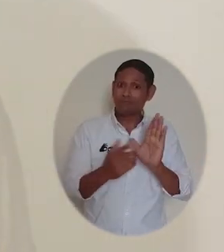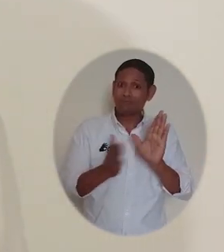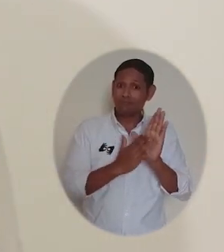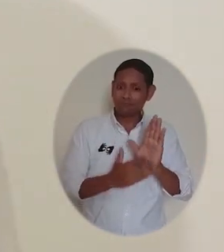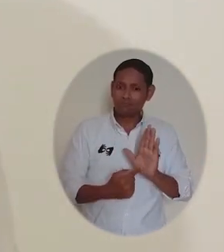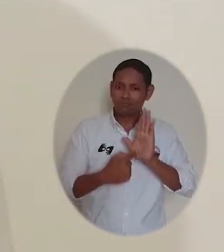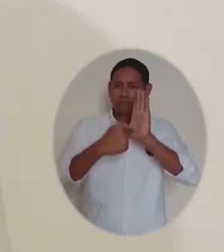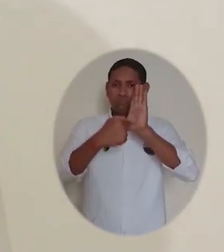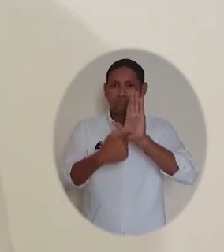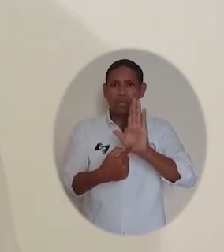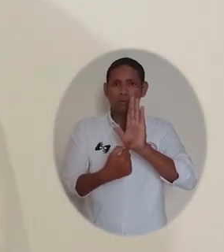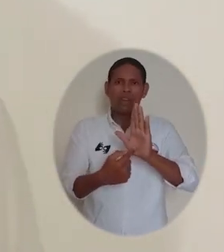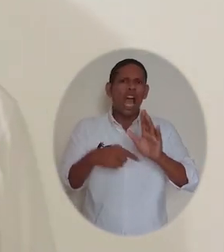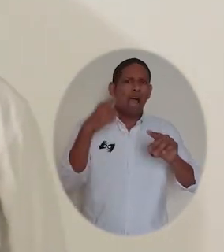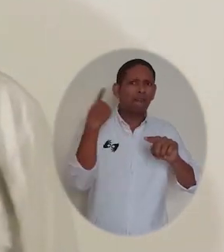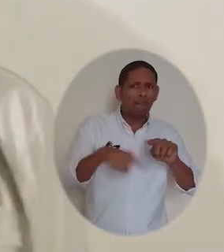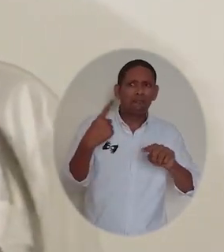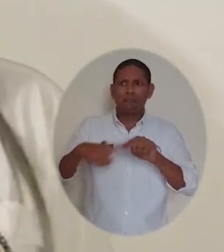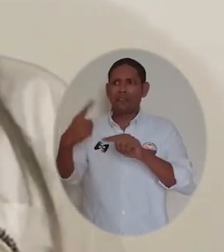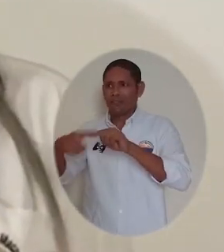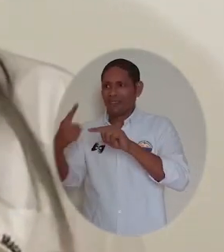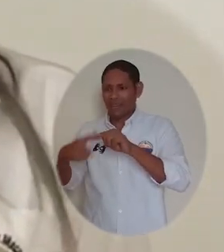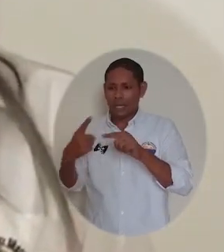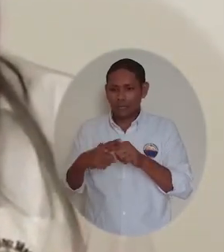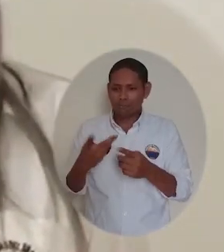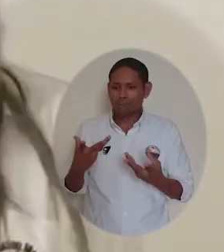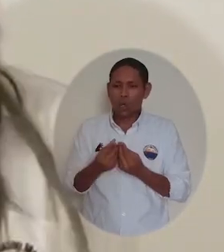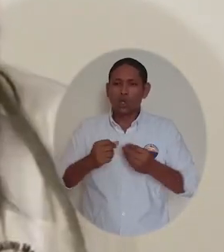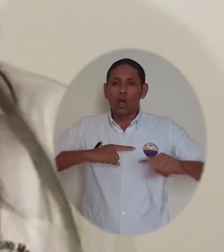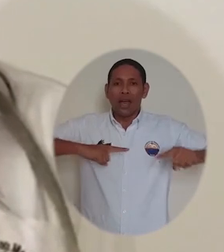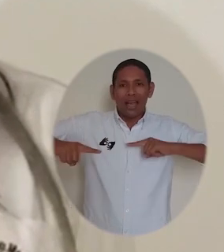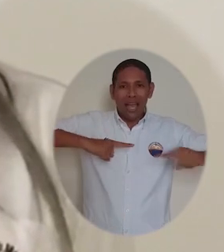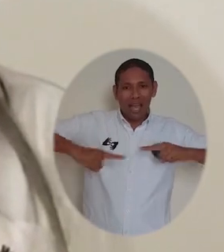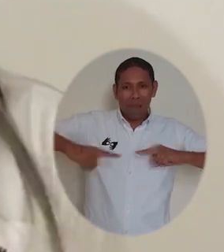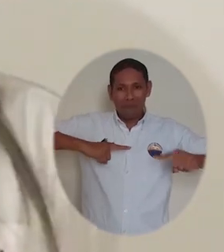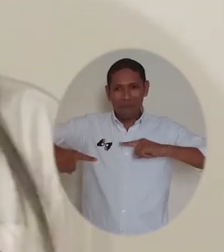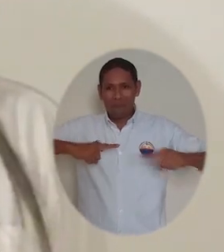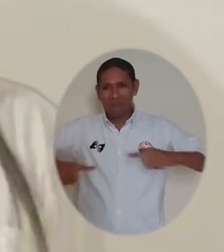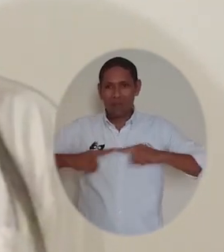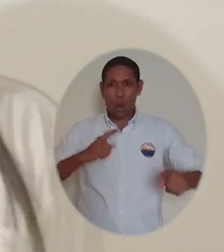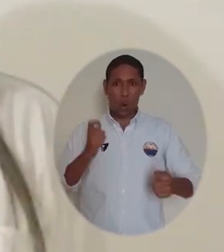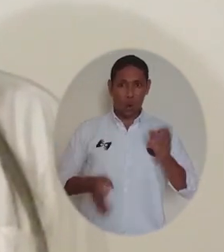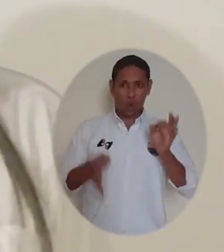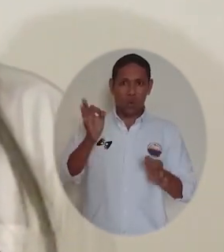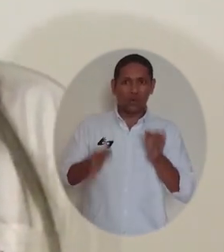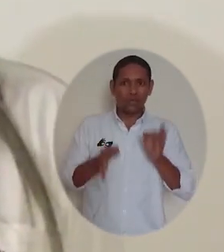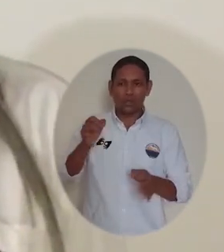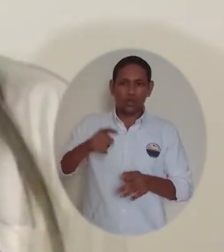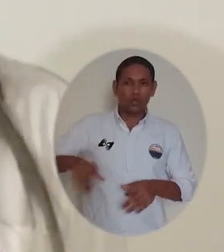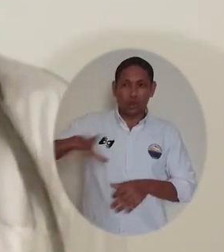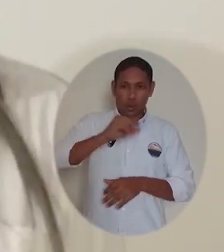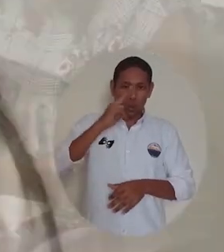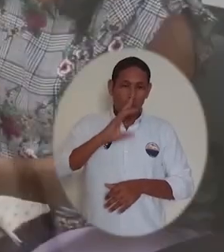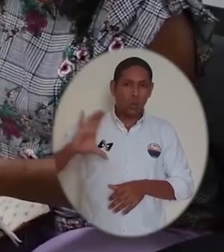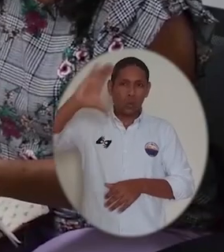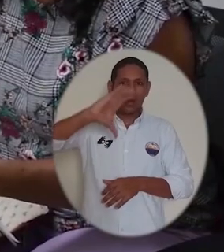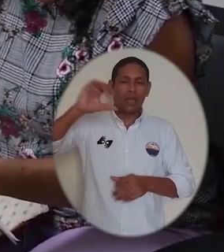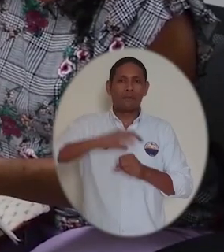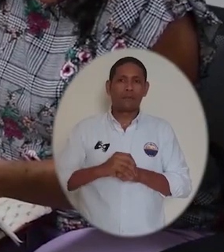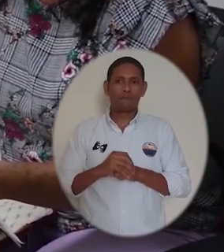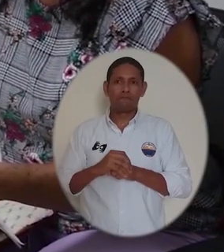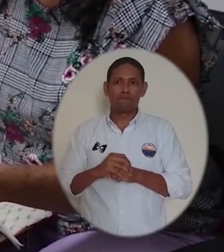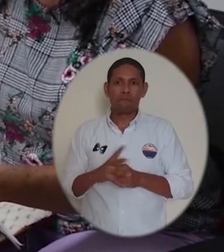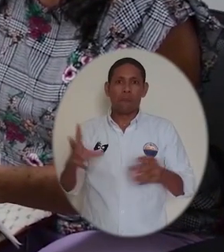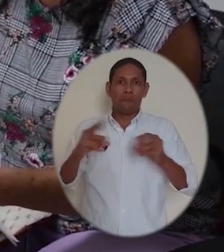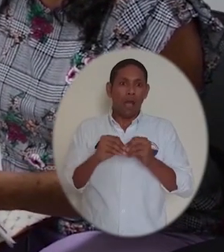electrónicos habilitados por el Consejo Superior de la Judicatura a través de las diferentes direcciones excepcionales de administración judicial en el país. El